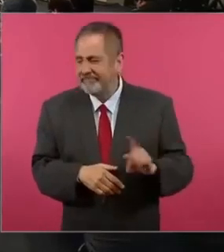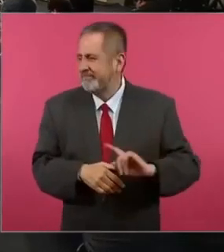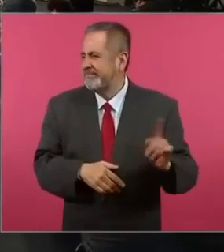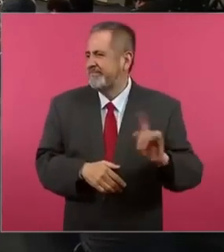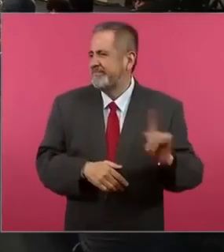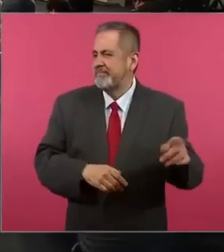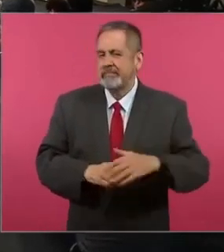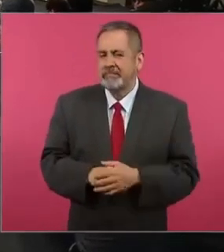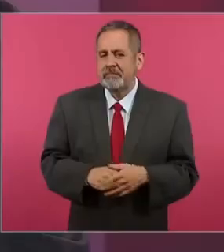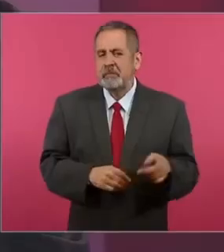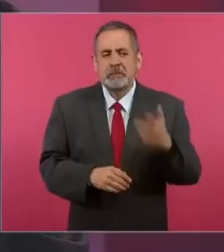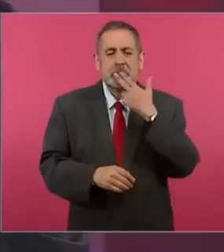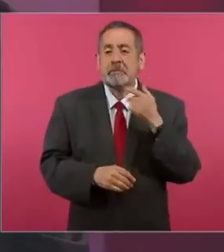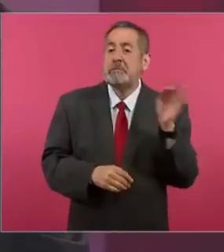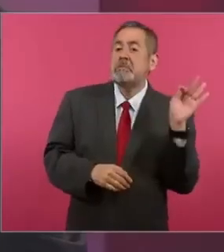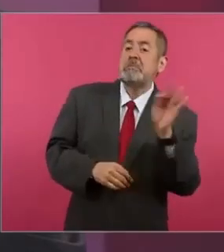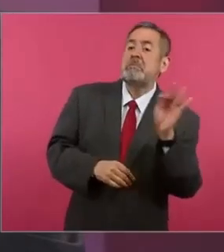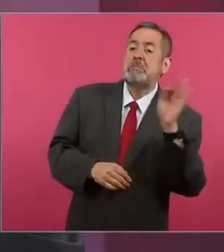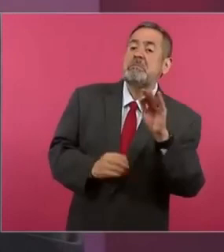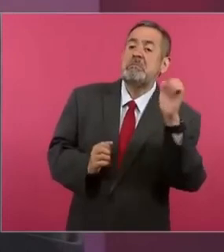No les funciona eso.